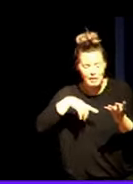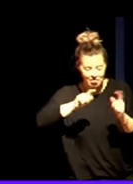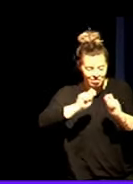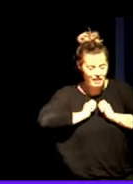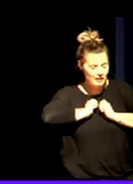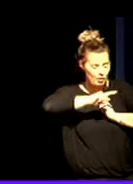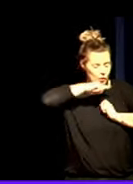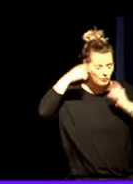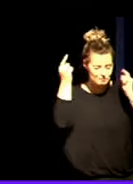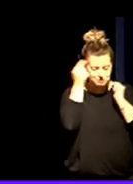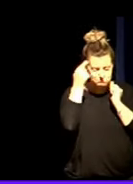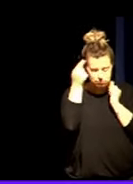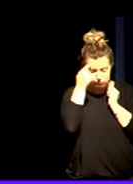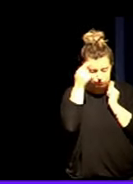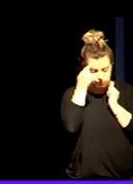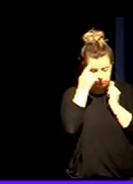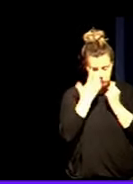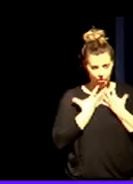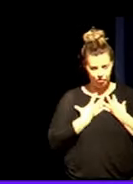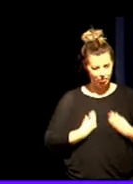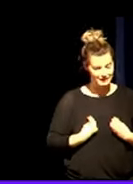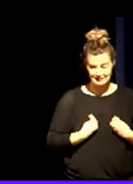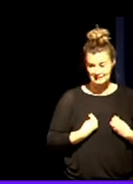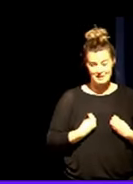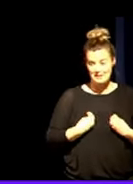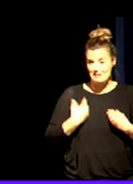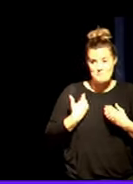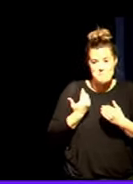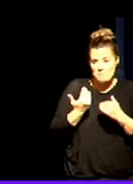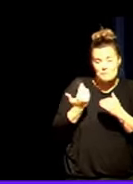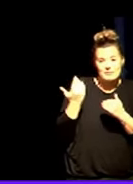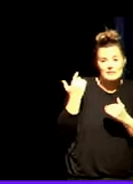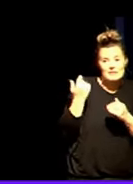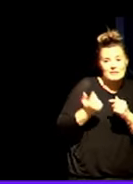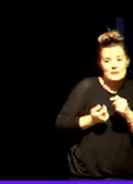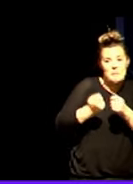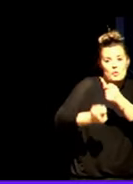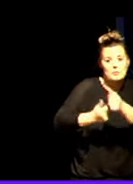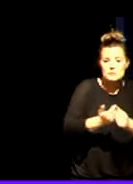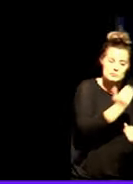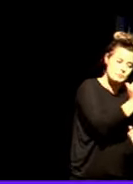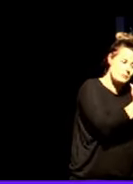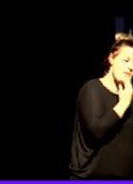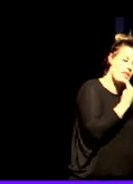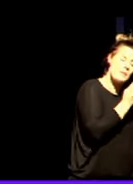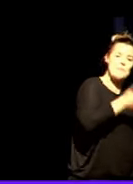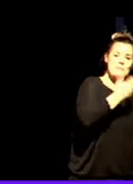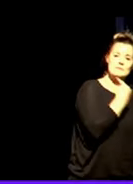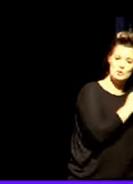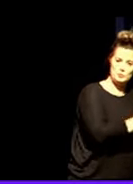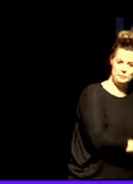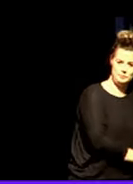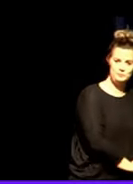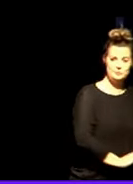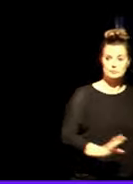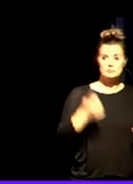intensidad de dolor mental, cada vez a edades más precoces. Por eso es tan importante que, como en alguna experiencia